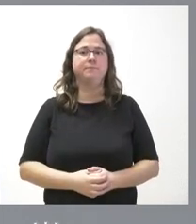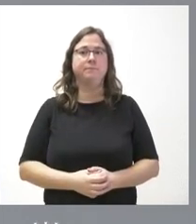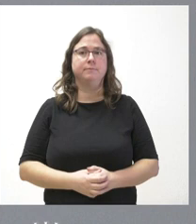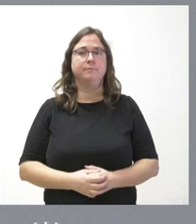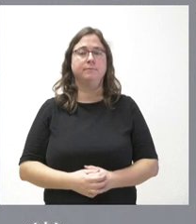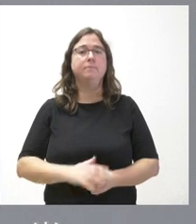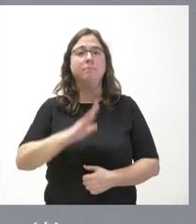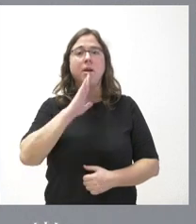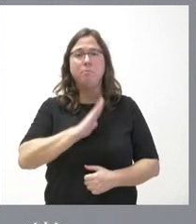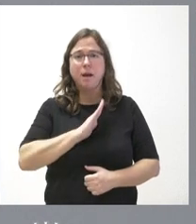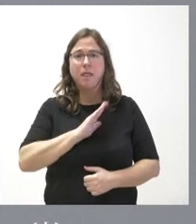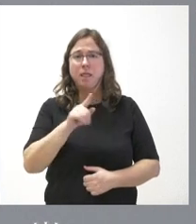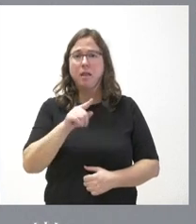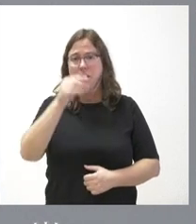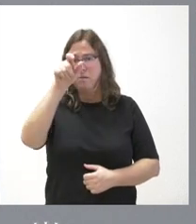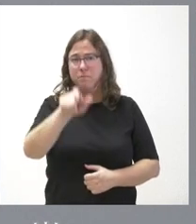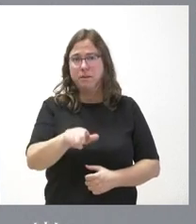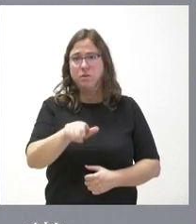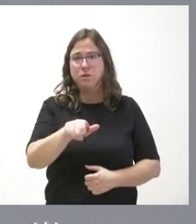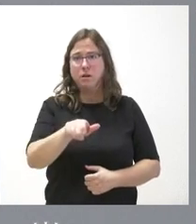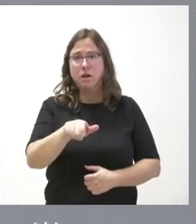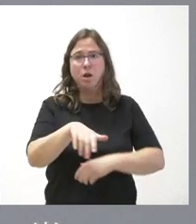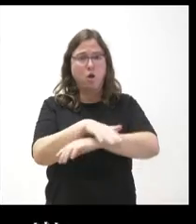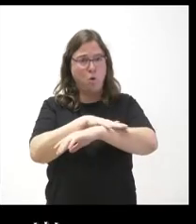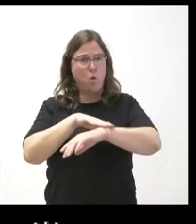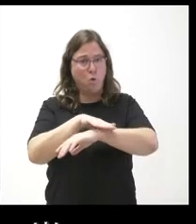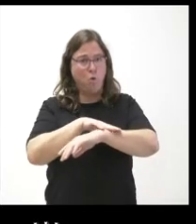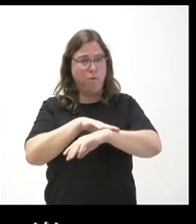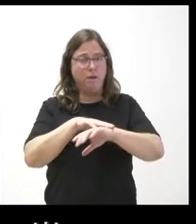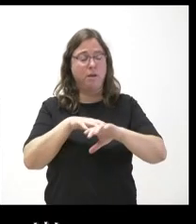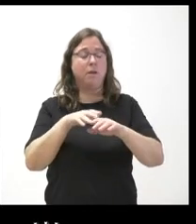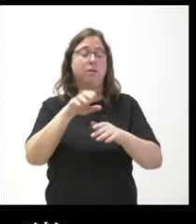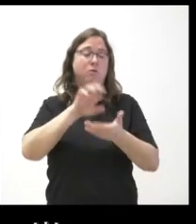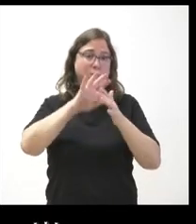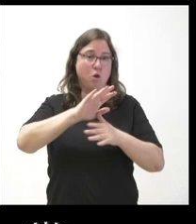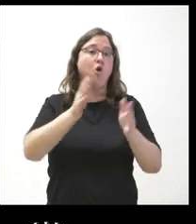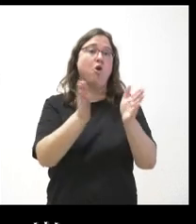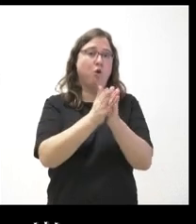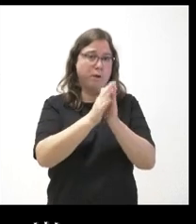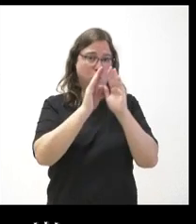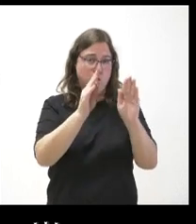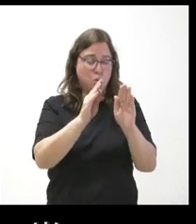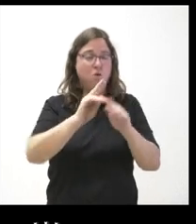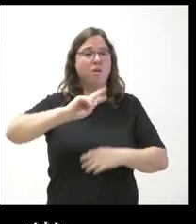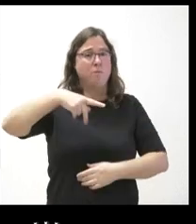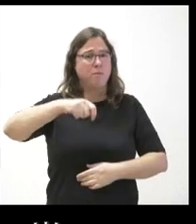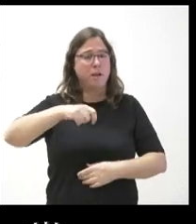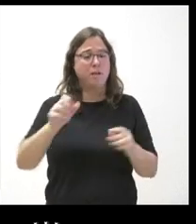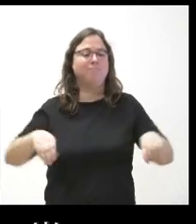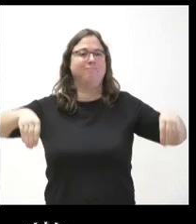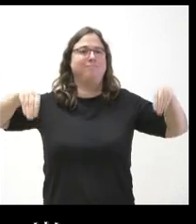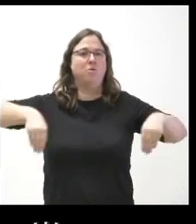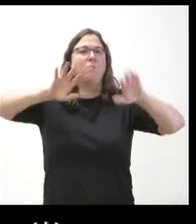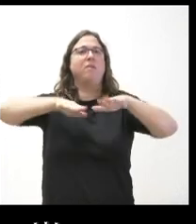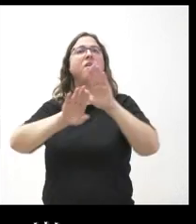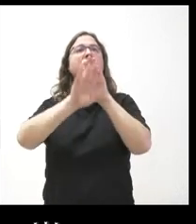¿Y le parece oportuno que un miembro del Gobierno de Castilla y León compañero suyo y vicepresidente de la Junta encabece manifestaciones frente a las